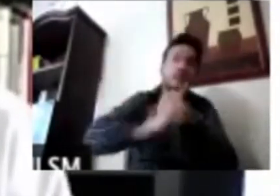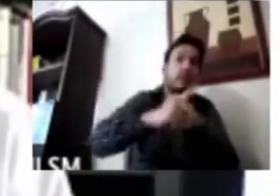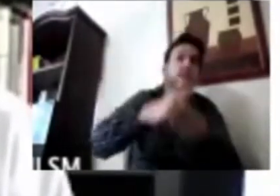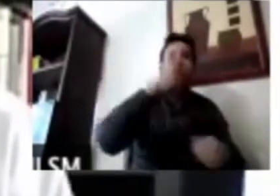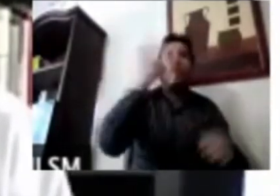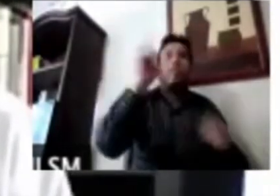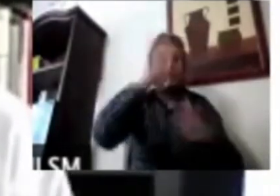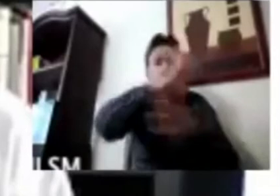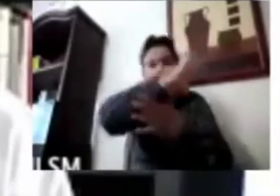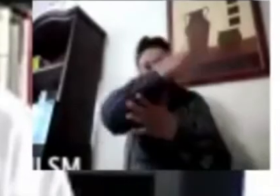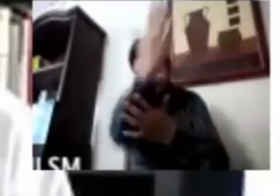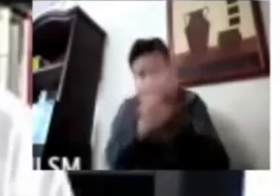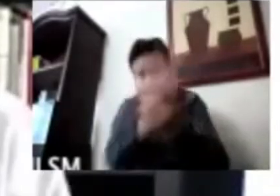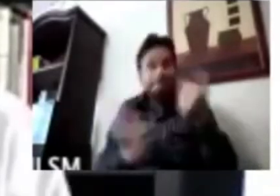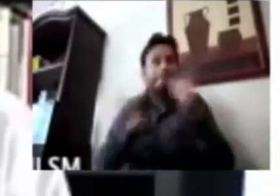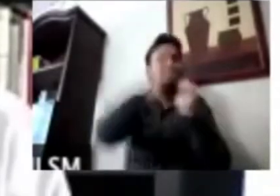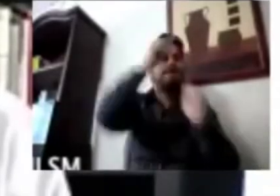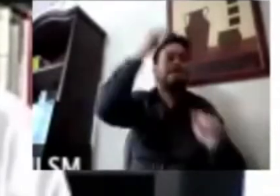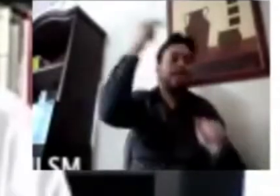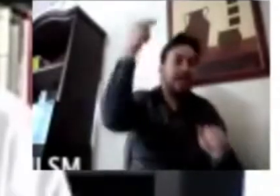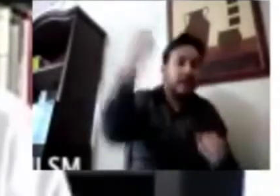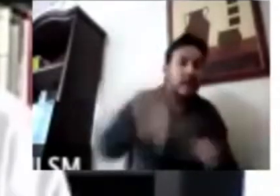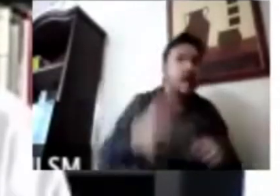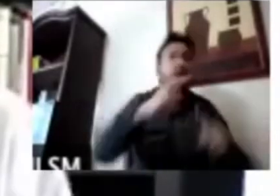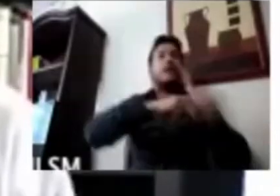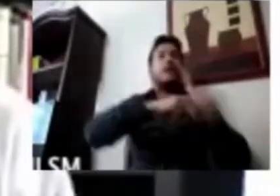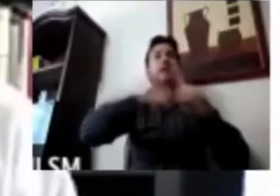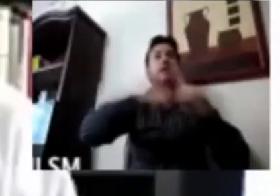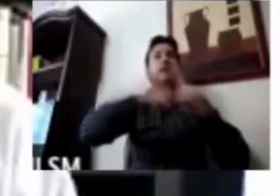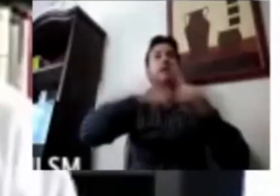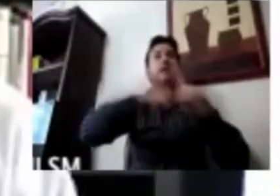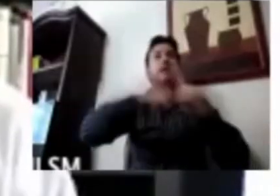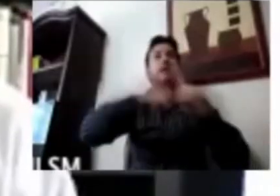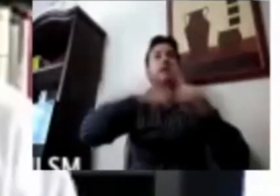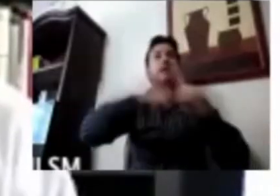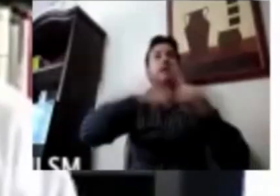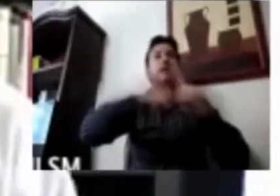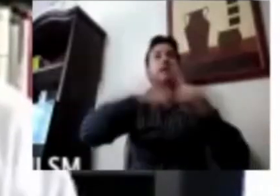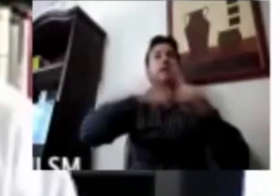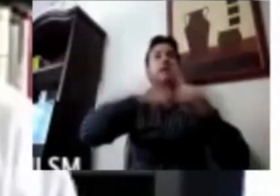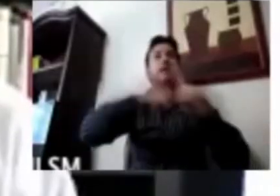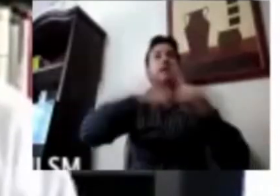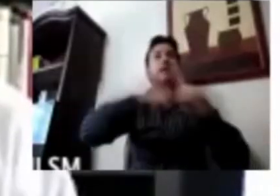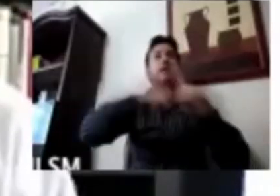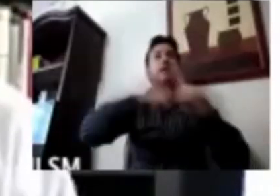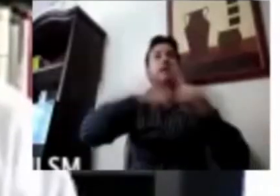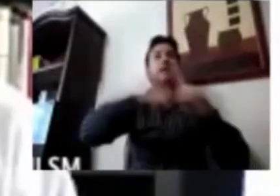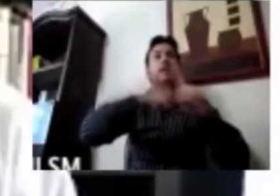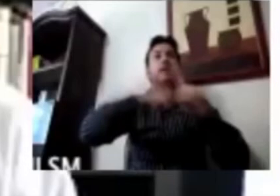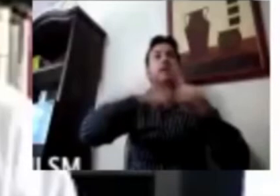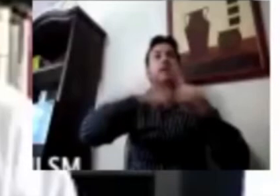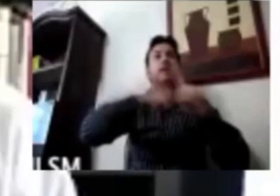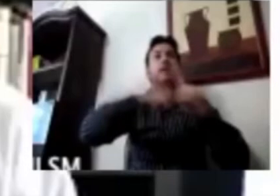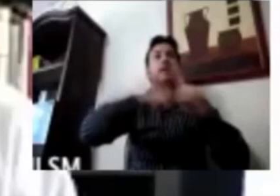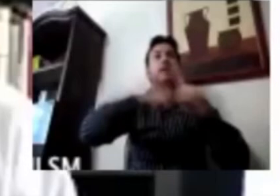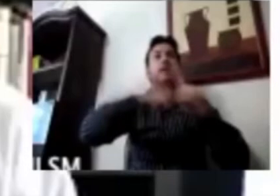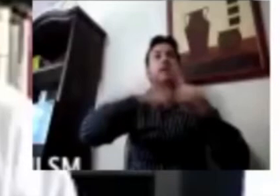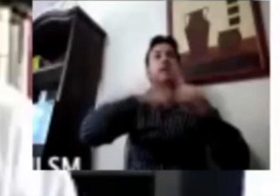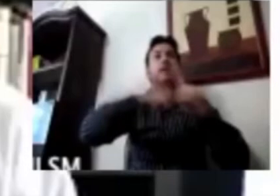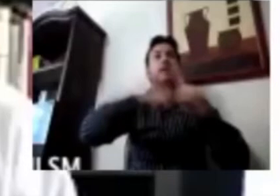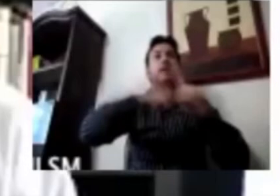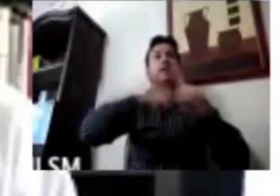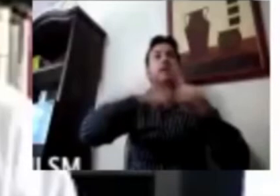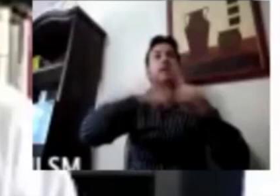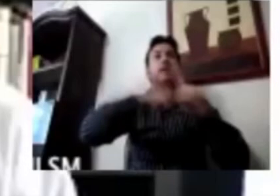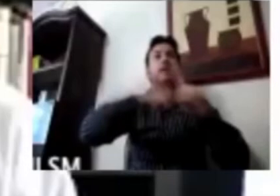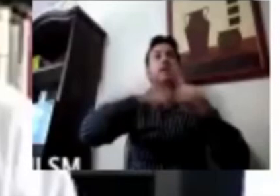de los mexicanos en las encuestas nacionales que hacíamos, manifestaba un alto nivel de preocupación, que por supuesto, una vez que